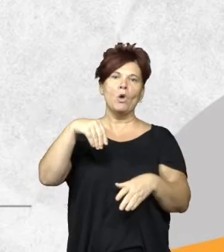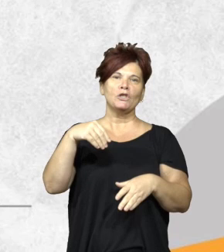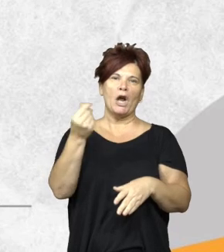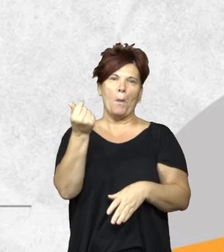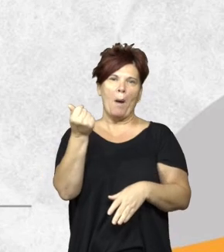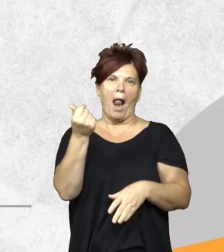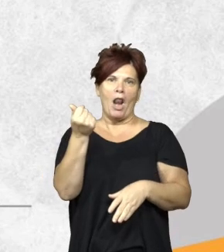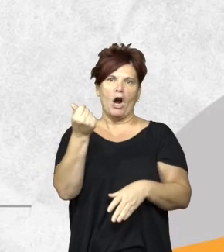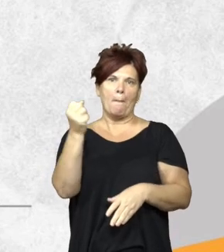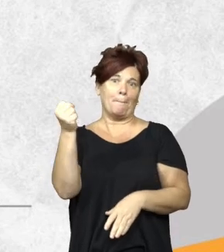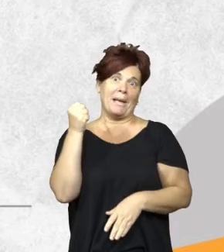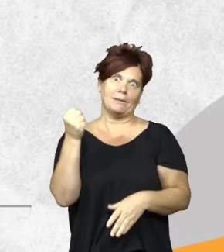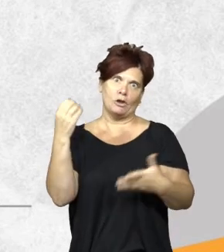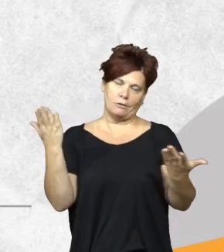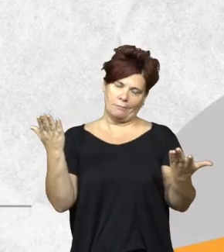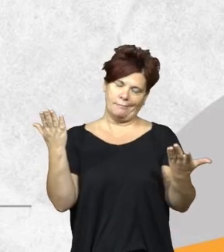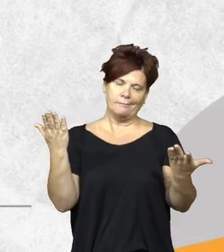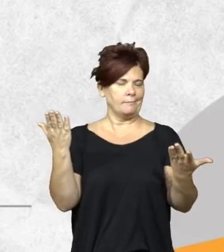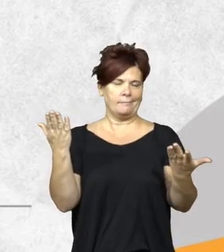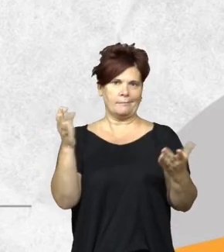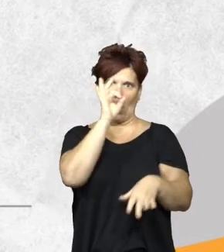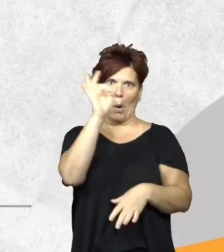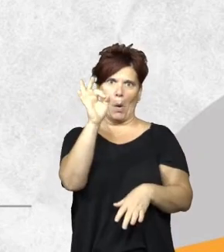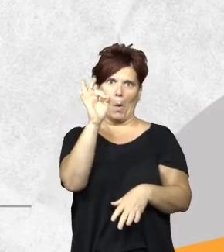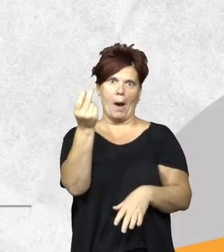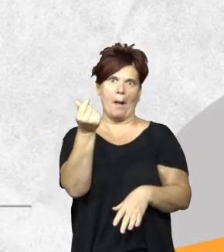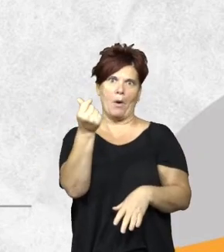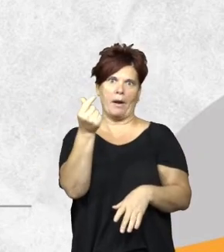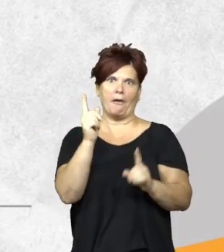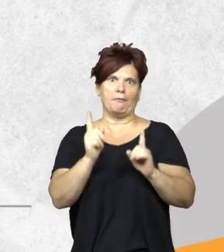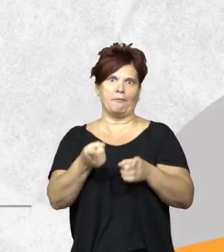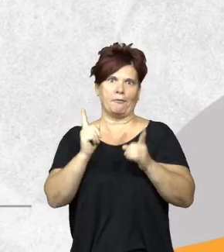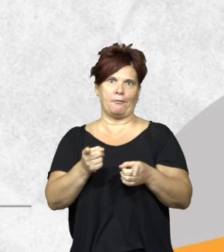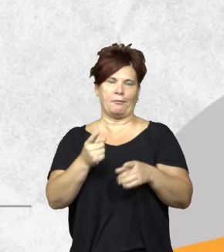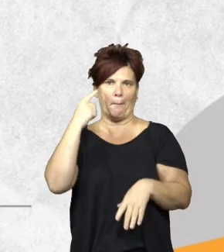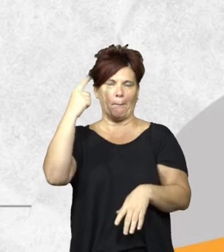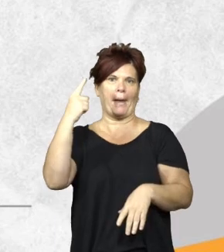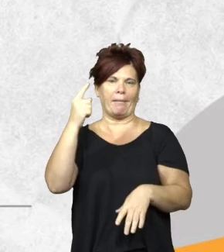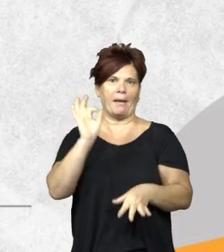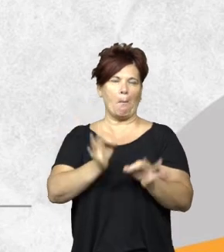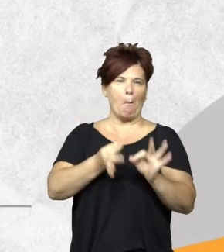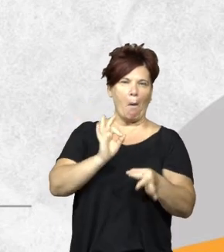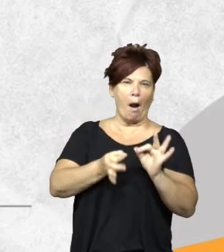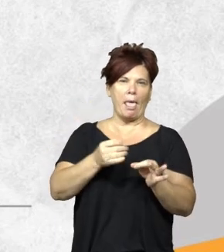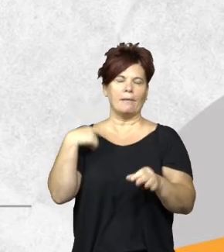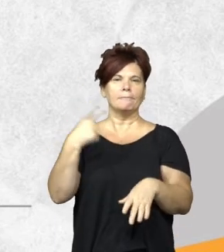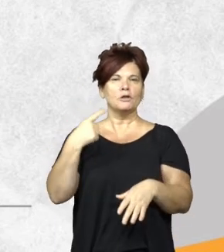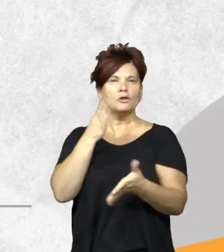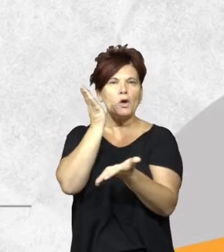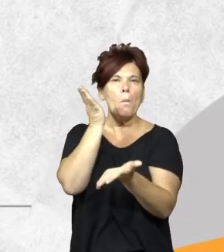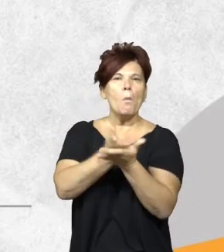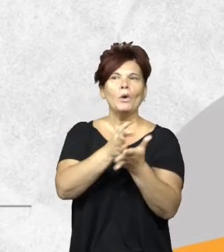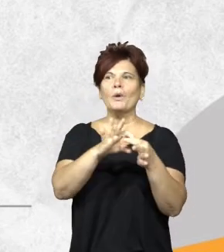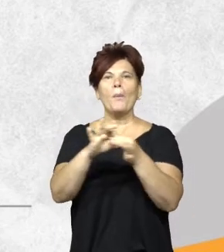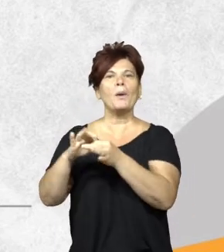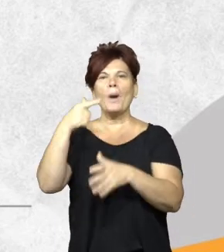Moraleja, nunca pongan un límite en la moneda fija, sino en unidades. Nosotros las multas las hacemos con litros de